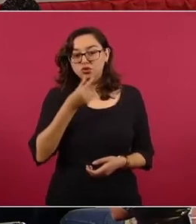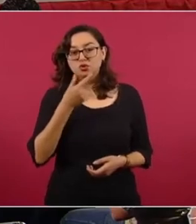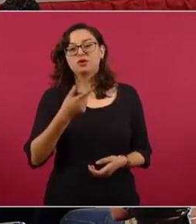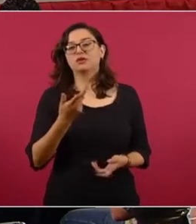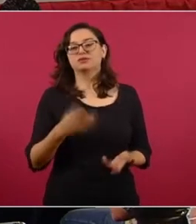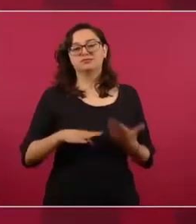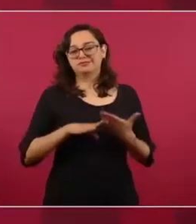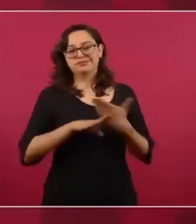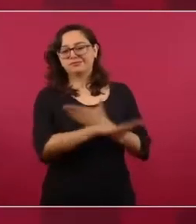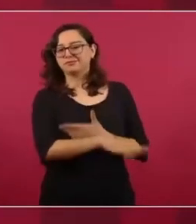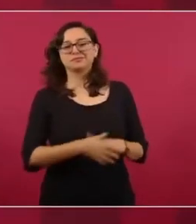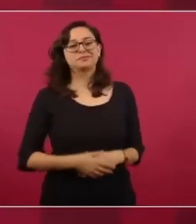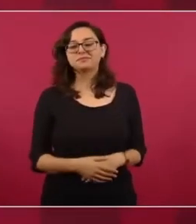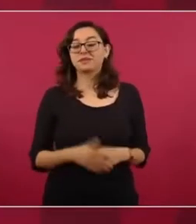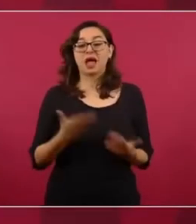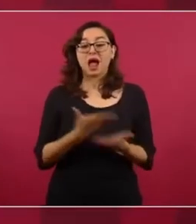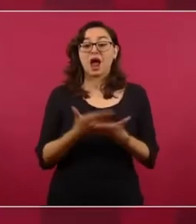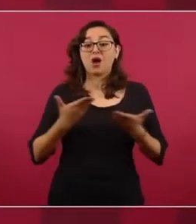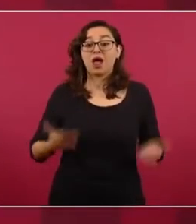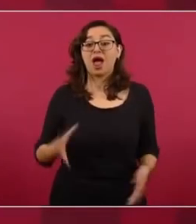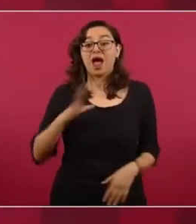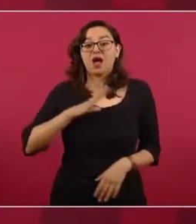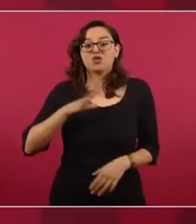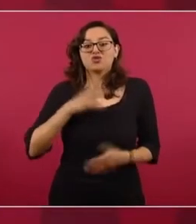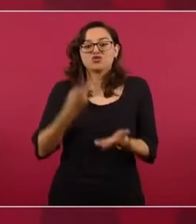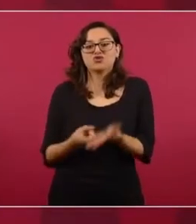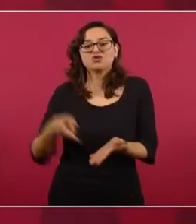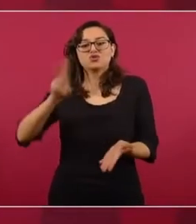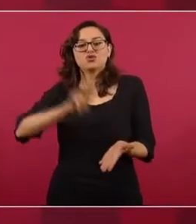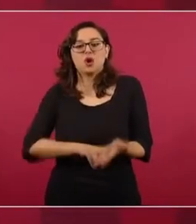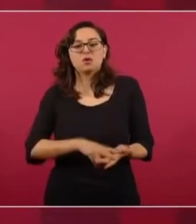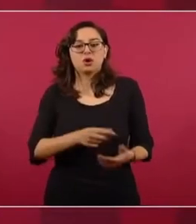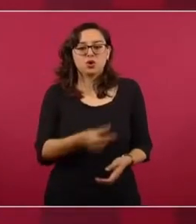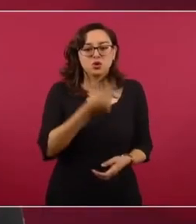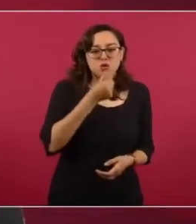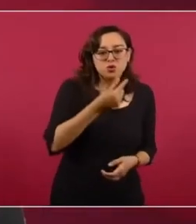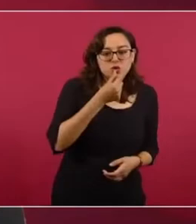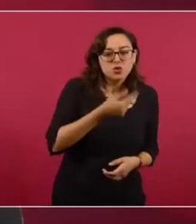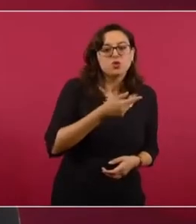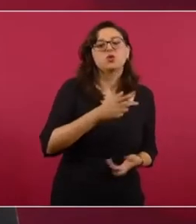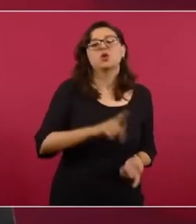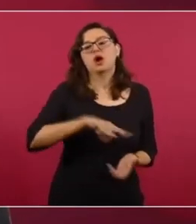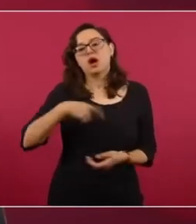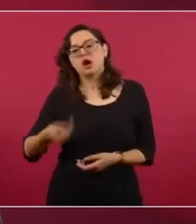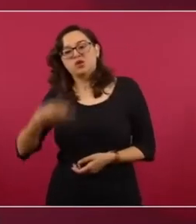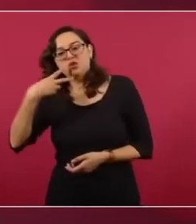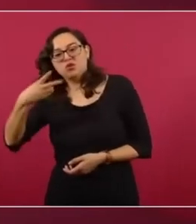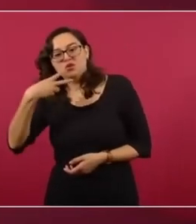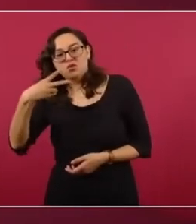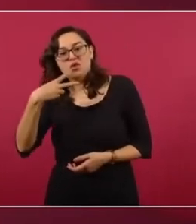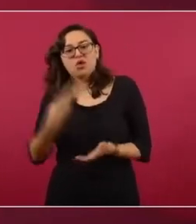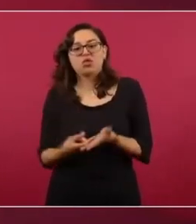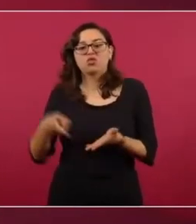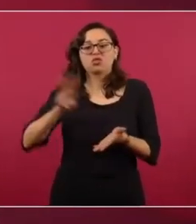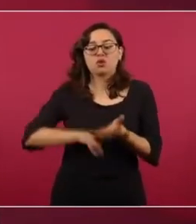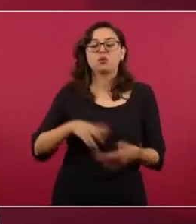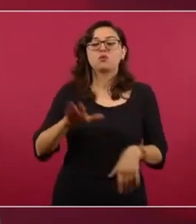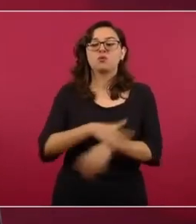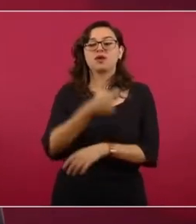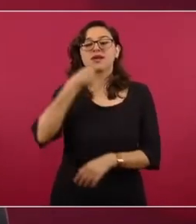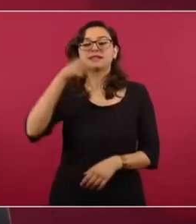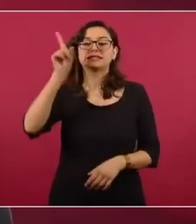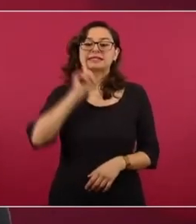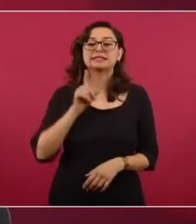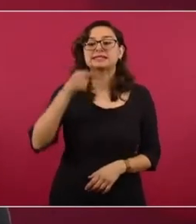que es epidemia de vapeo y epidemia de consumo de productos convencionales, porque reclutan a las niñas y